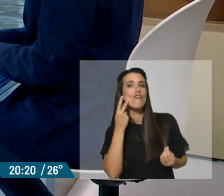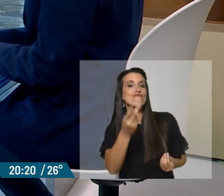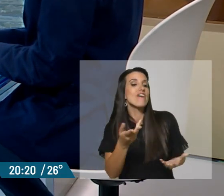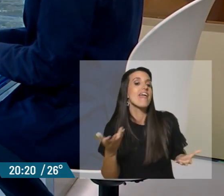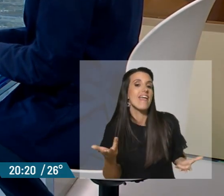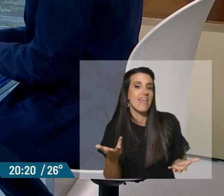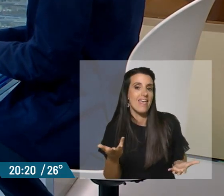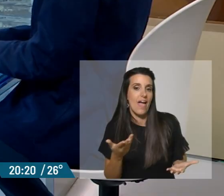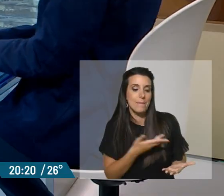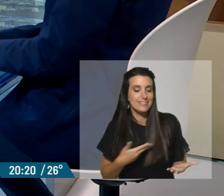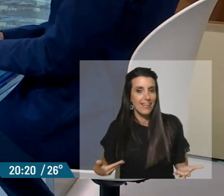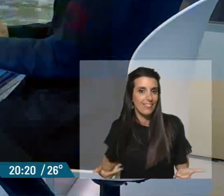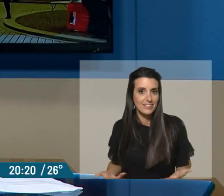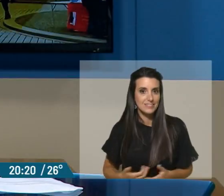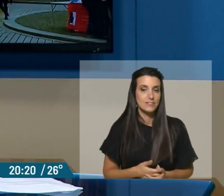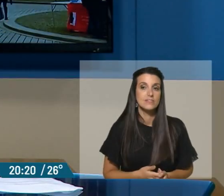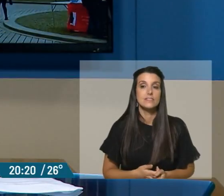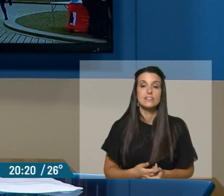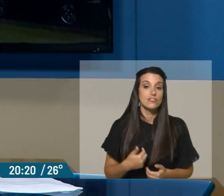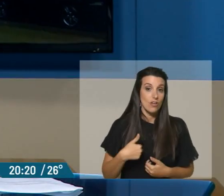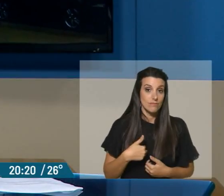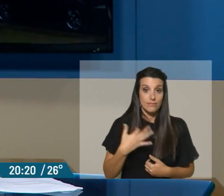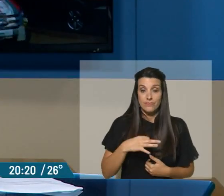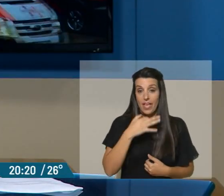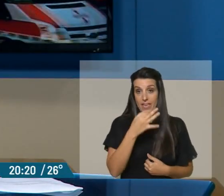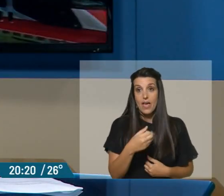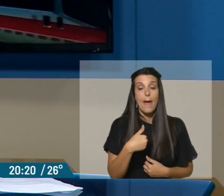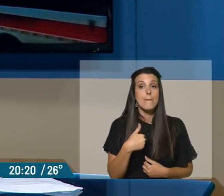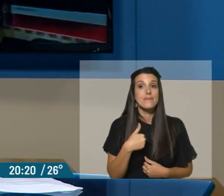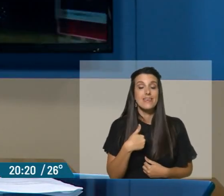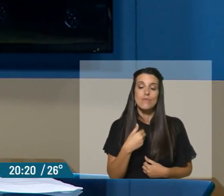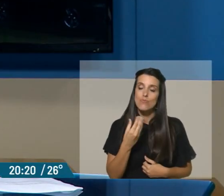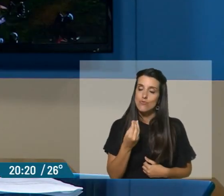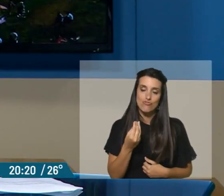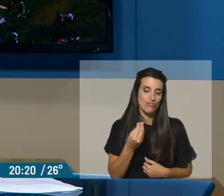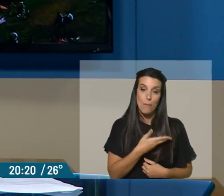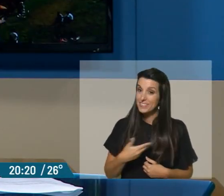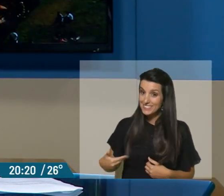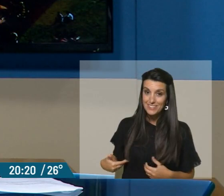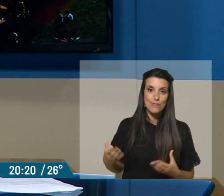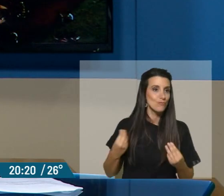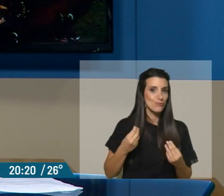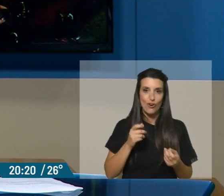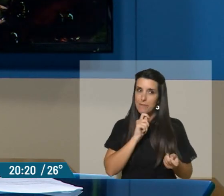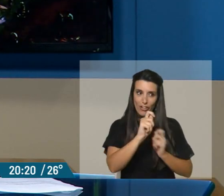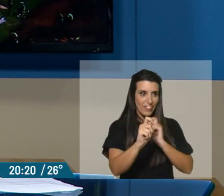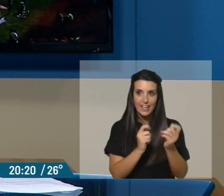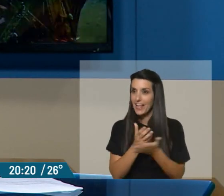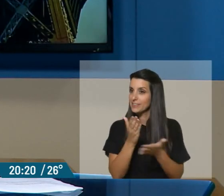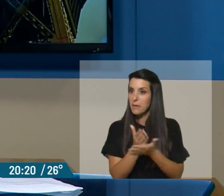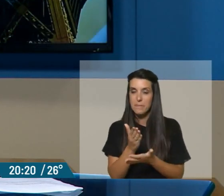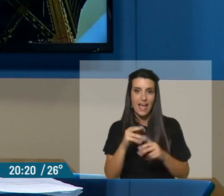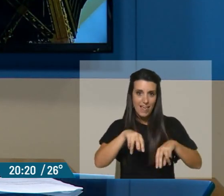internacionalista, digamos, de Javier Milei? Mirá, yo te soy sincero, a mí me ha tocado cubrir muchísimas asunciones presidenciales in situ.